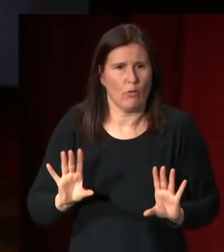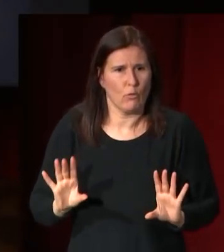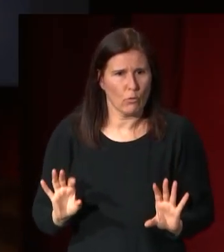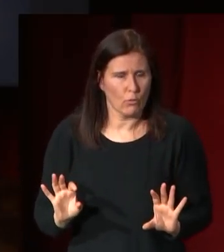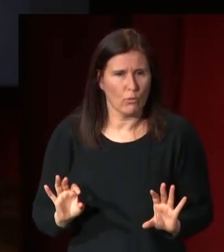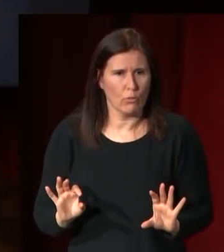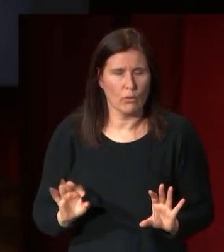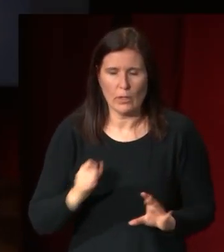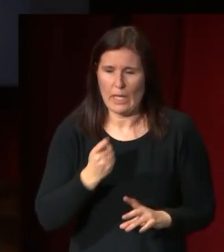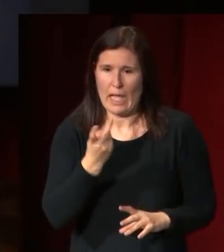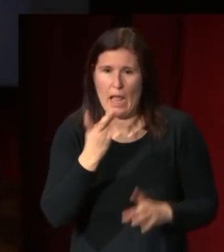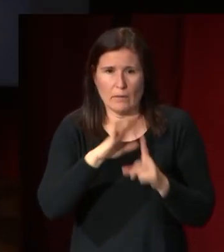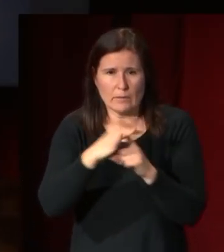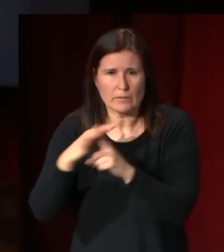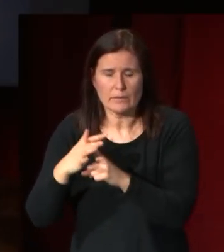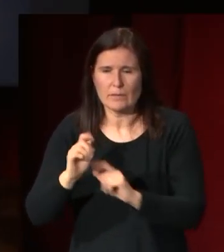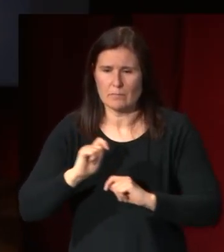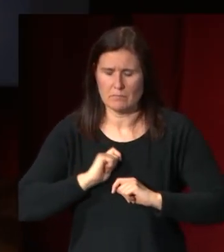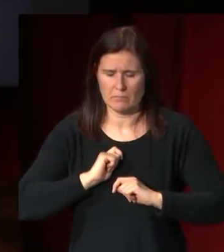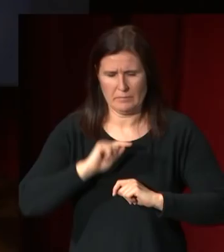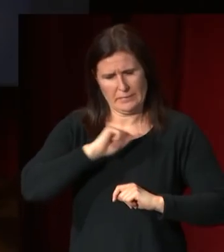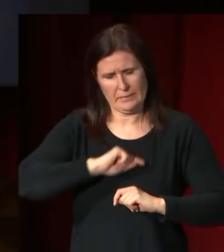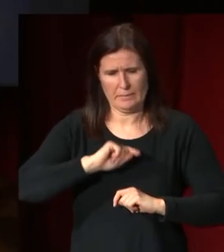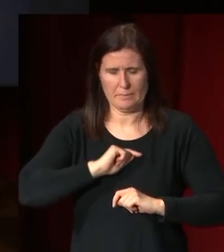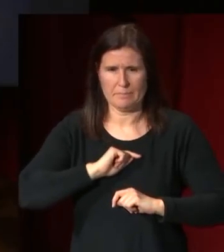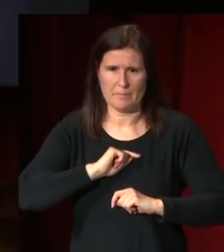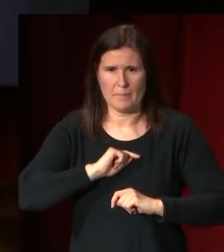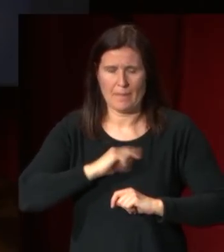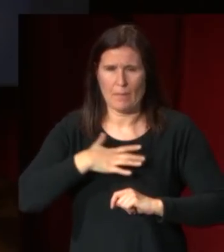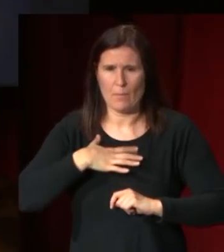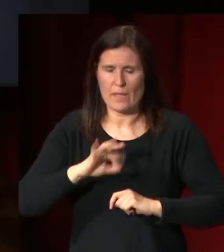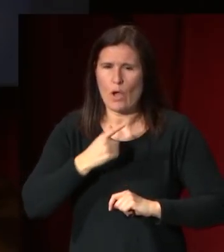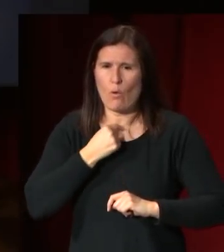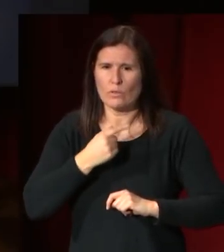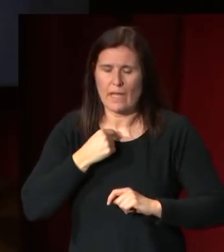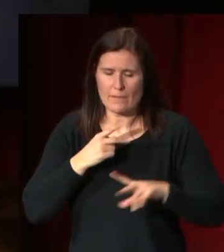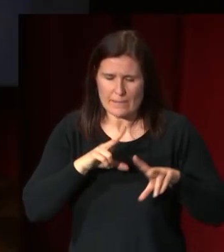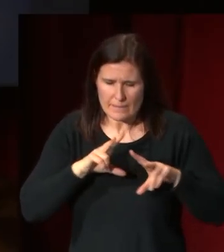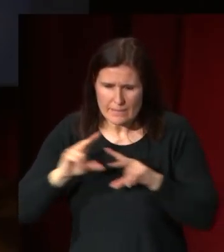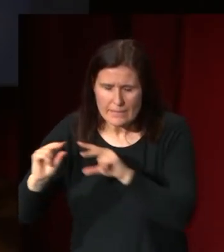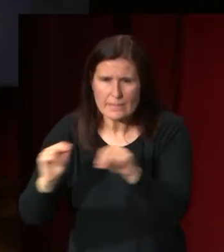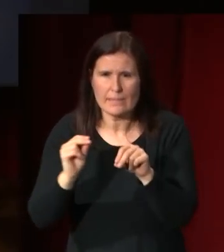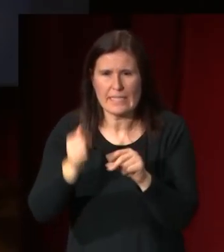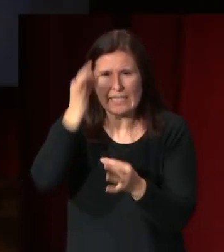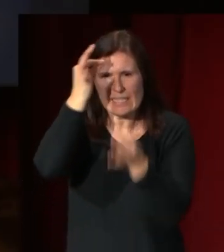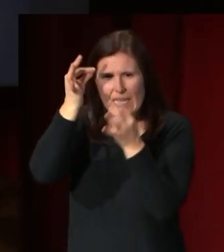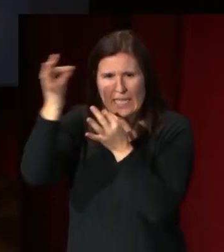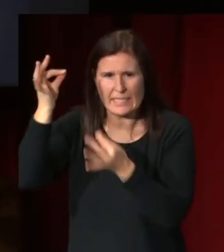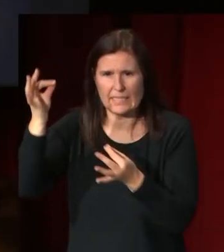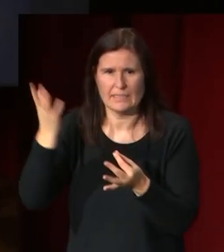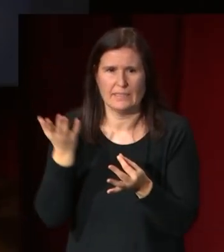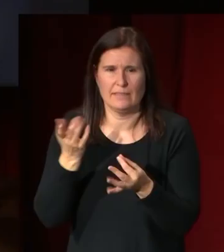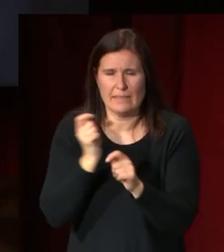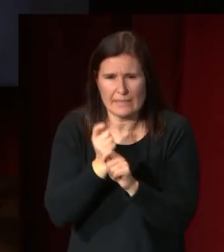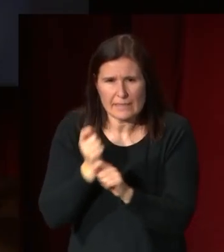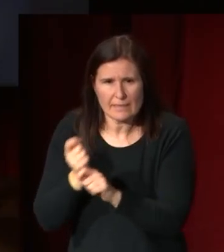en algunos casos también da la sensación de que quizá le hubiera gustado poder haber concluido en algunos pequeños detalles de la